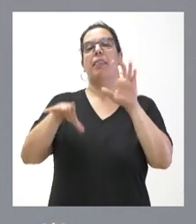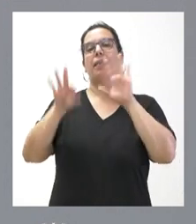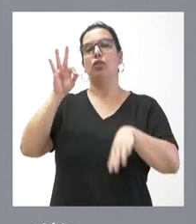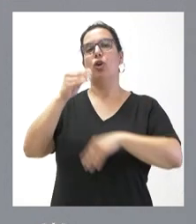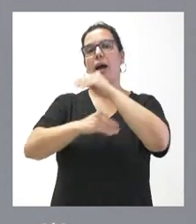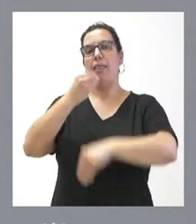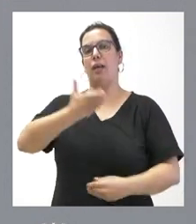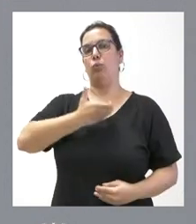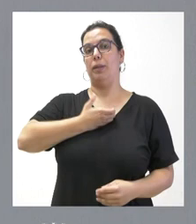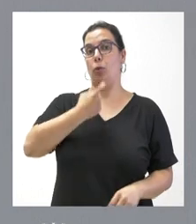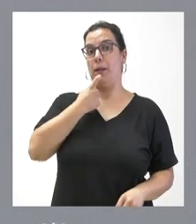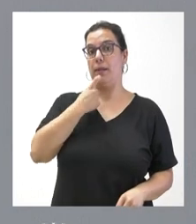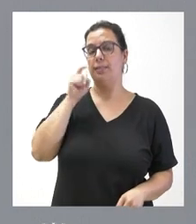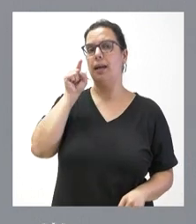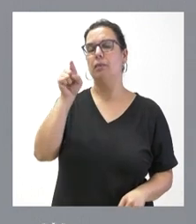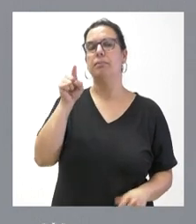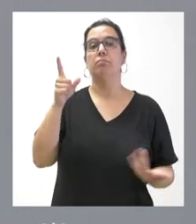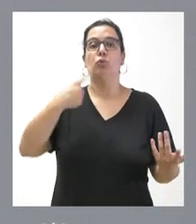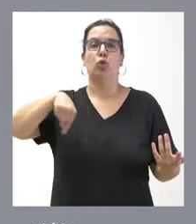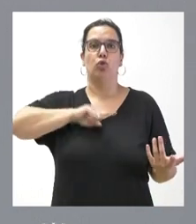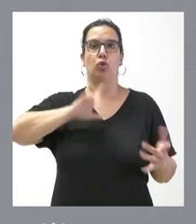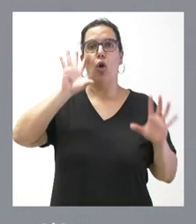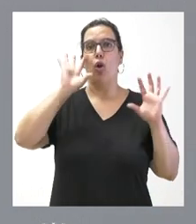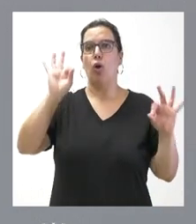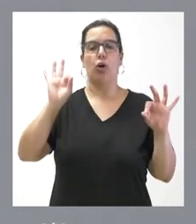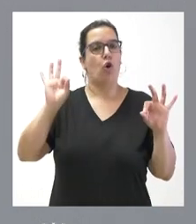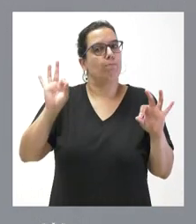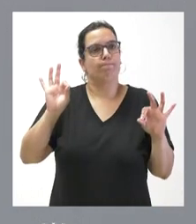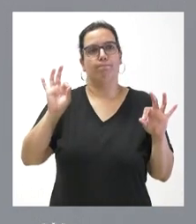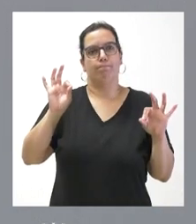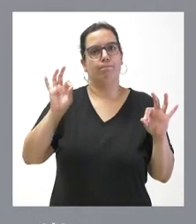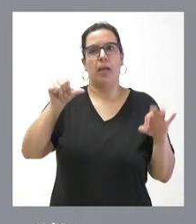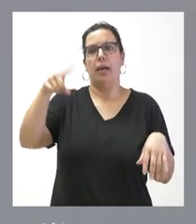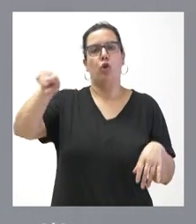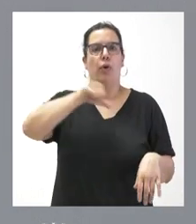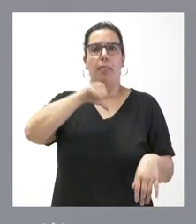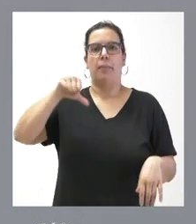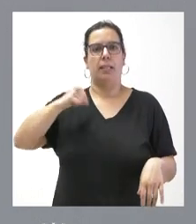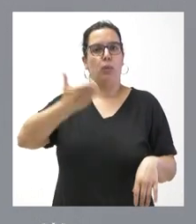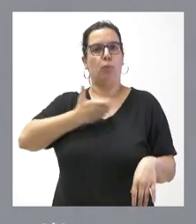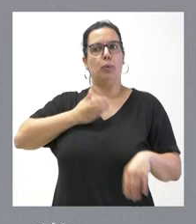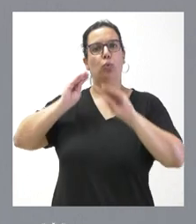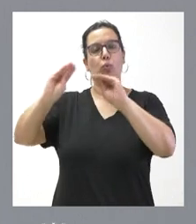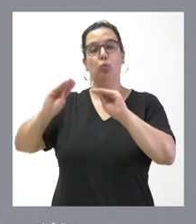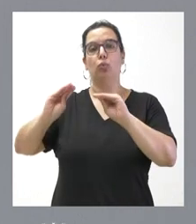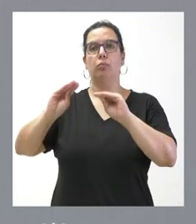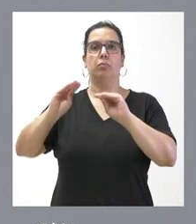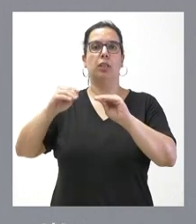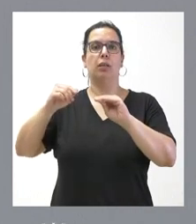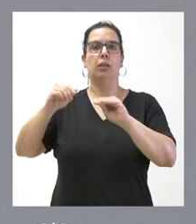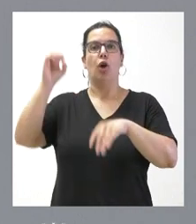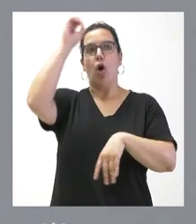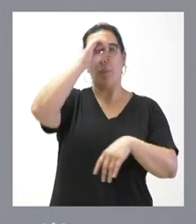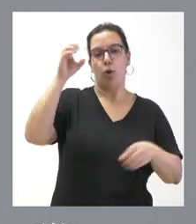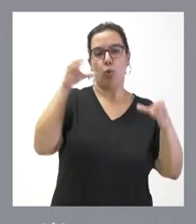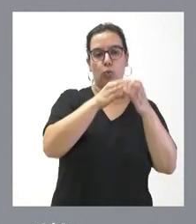Briviesca. Nosotros, naturalmente, hay una autonomía municipal y sobre este asunto sí que le puedo informar de cuál es la posición de la